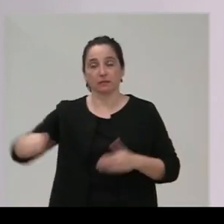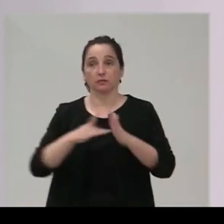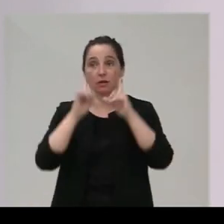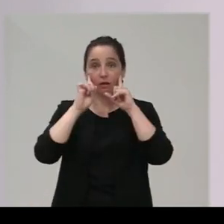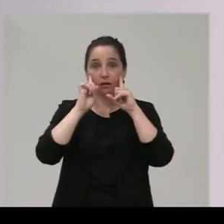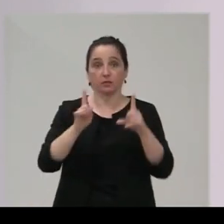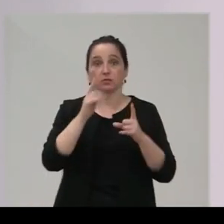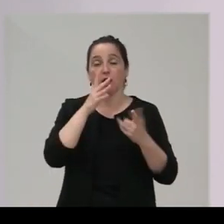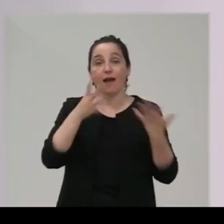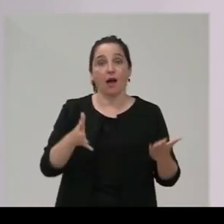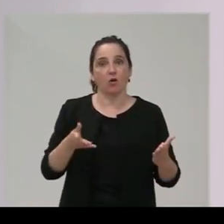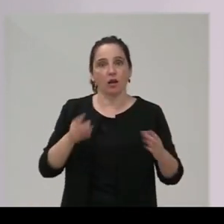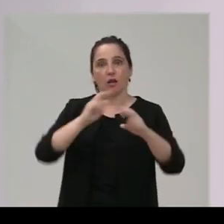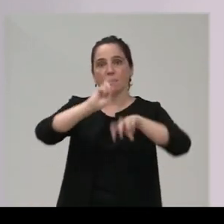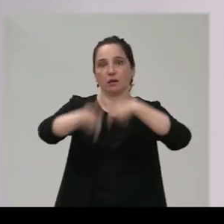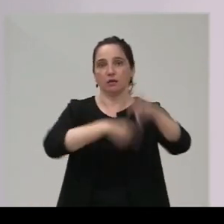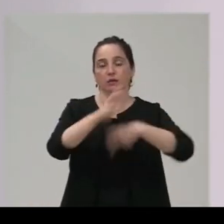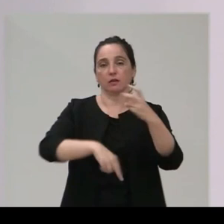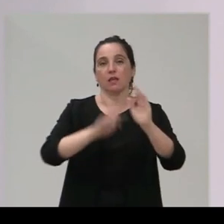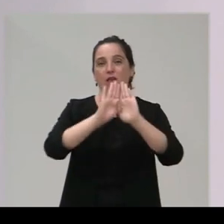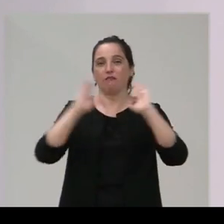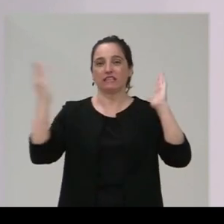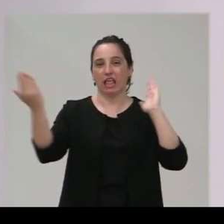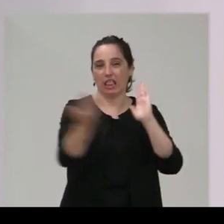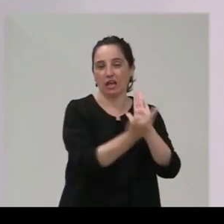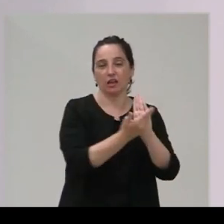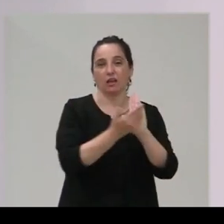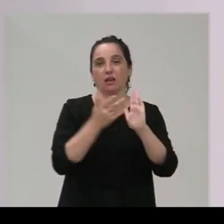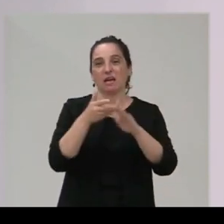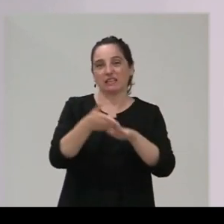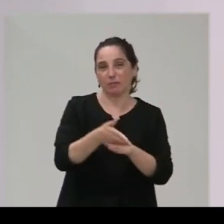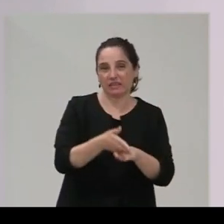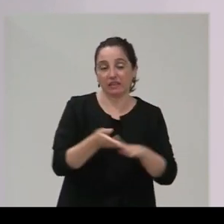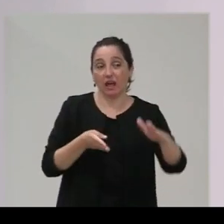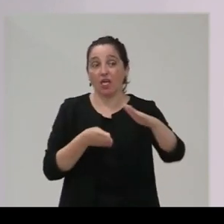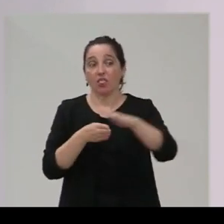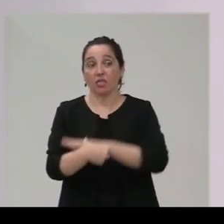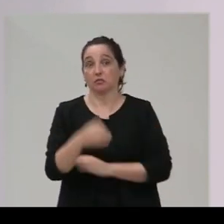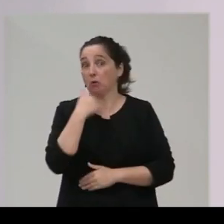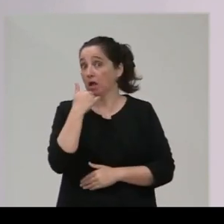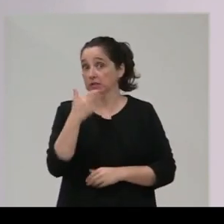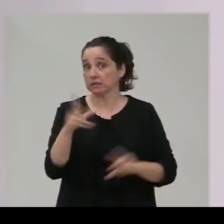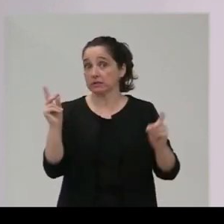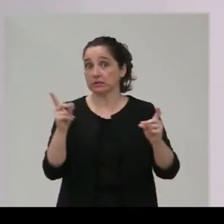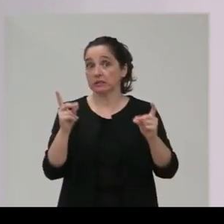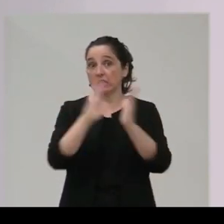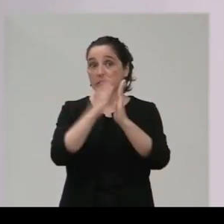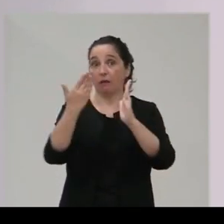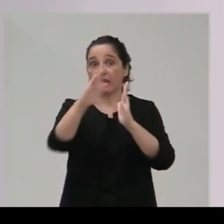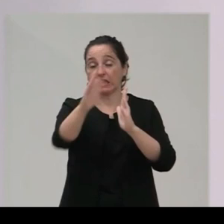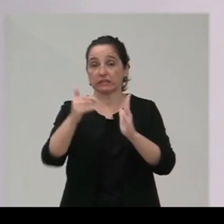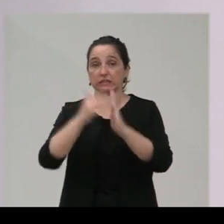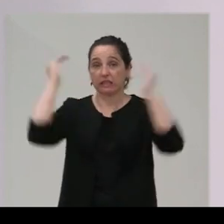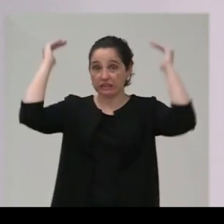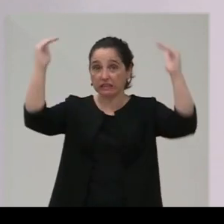momentos pues está finalizando la restauración de las fachadas y los remates de carpintería y por dentro se está ultimando la tabiquería y los